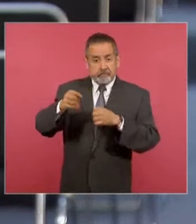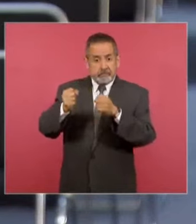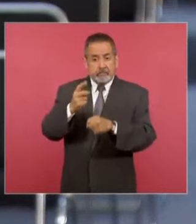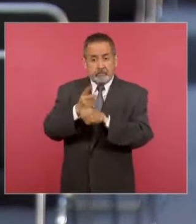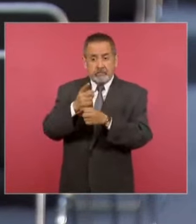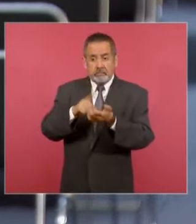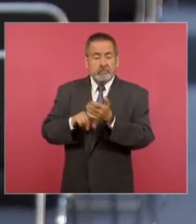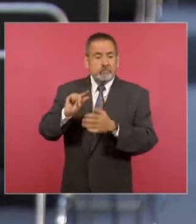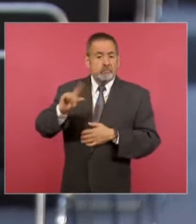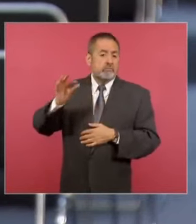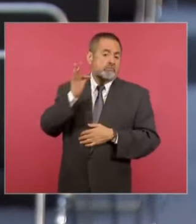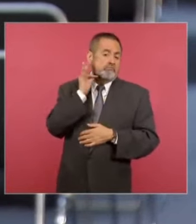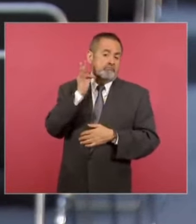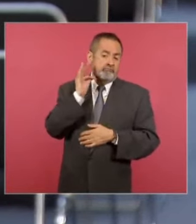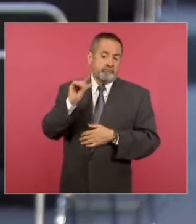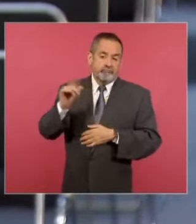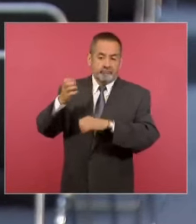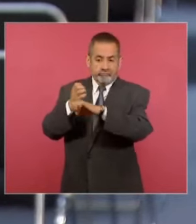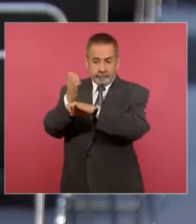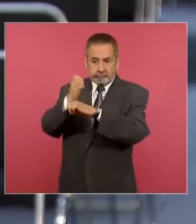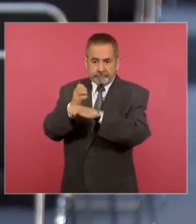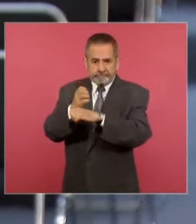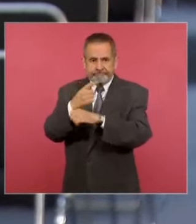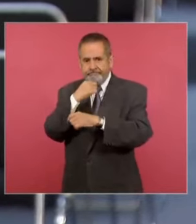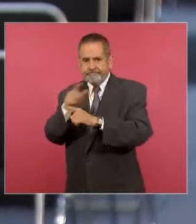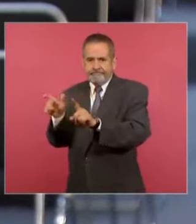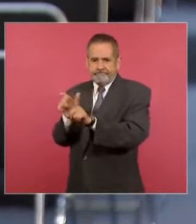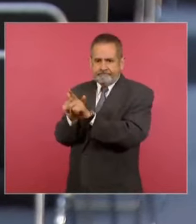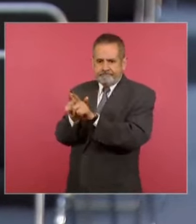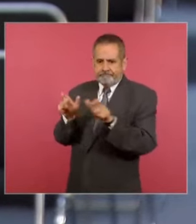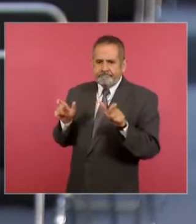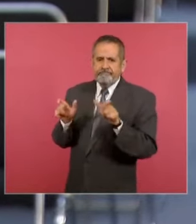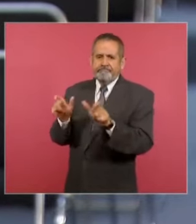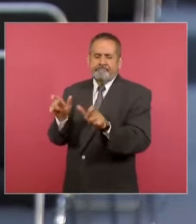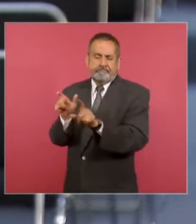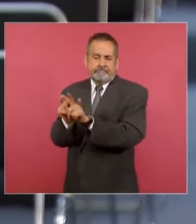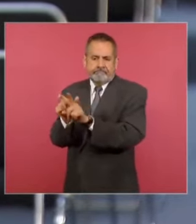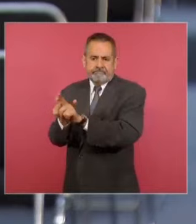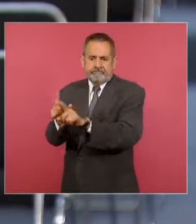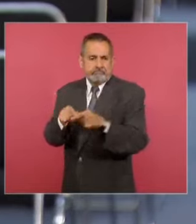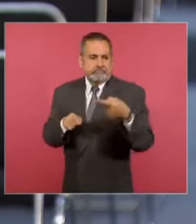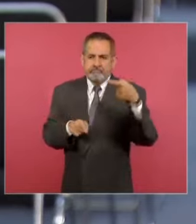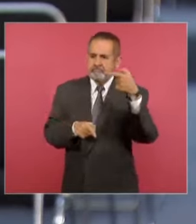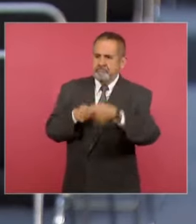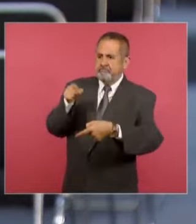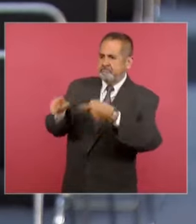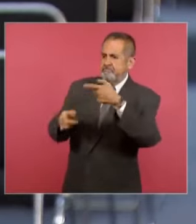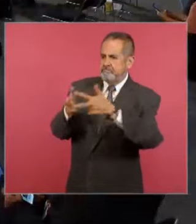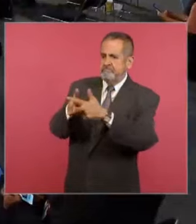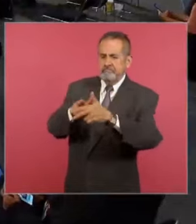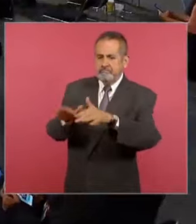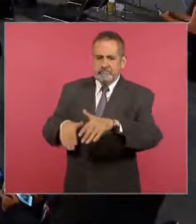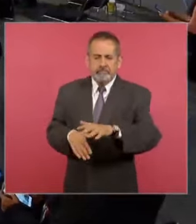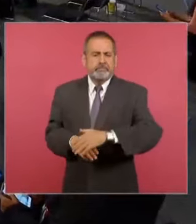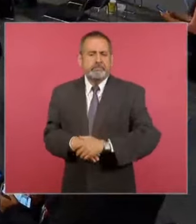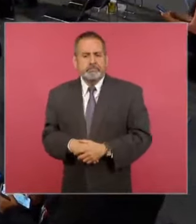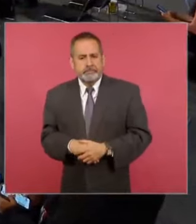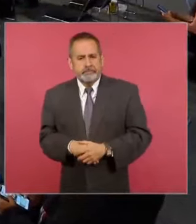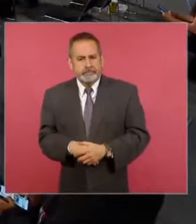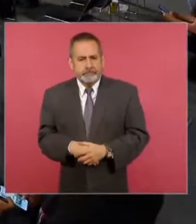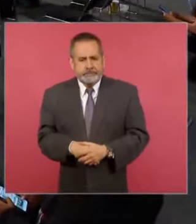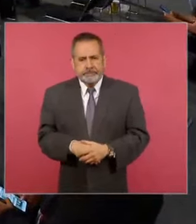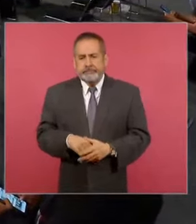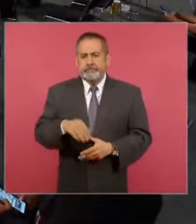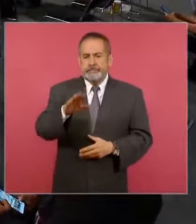funcionarios de la Fiscalía Estatal toda vez que han sucedido estos casos de secuestro, asesinato de miembros de la Fiscalía? Todos los días